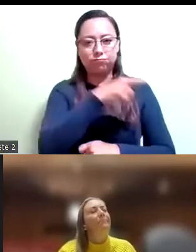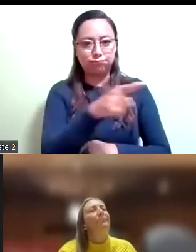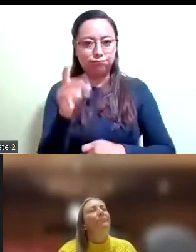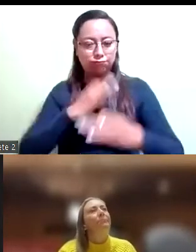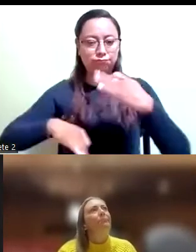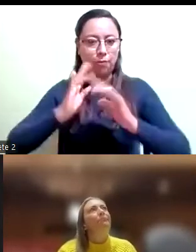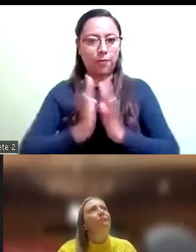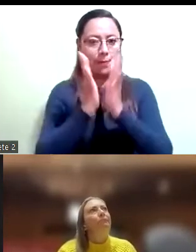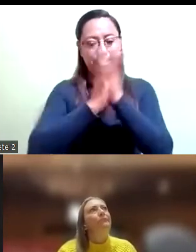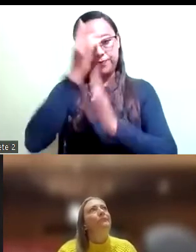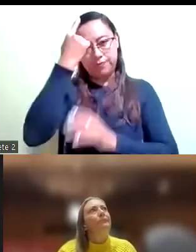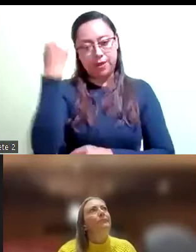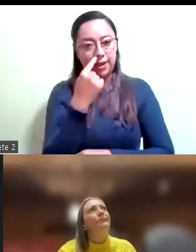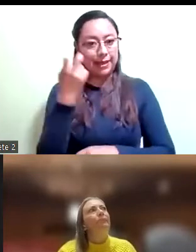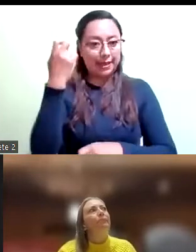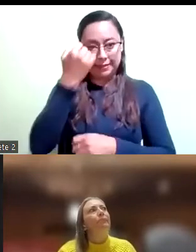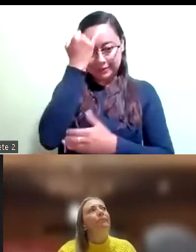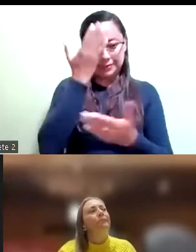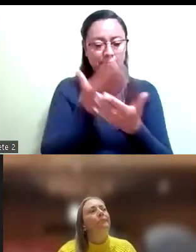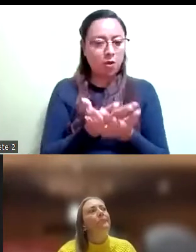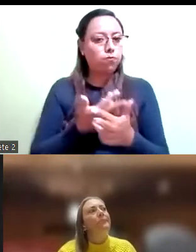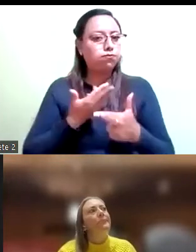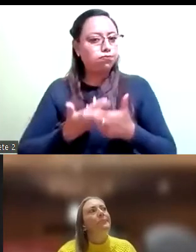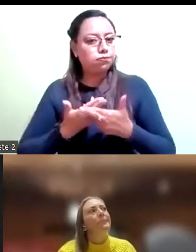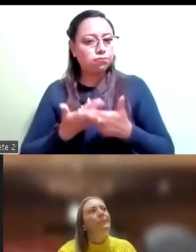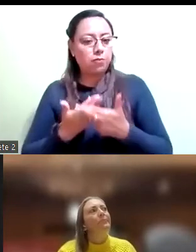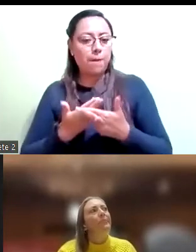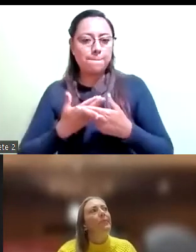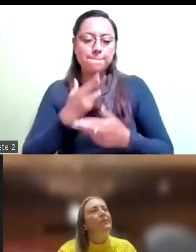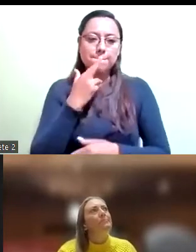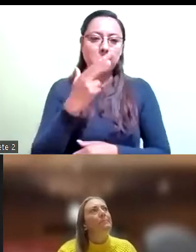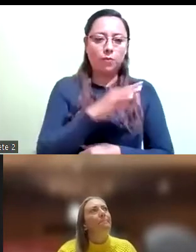En vista de la diputada Maxta, perdón. Adelante.